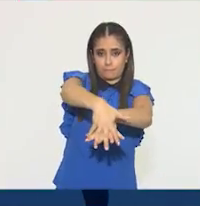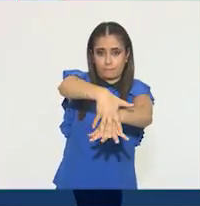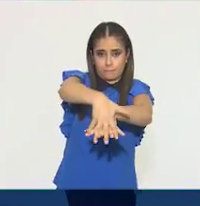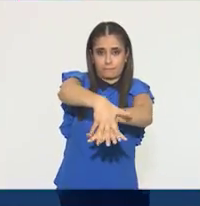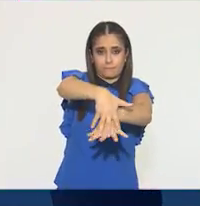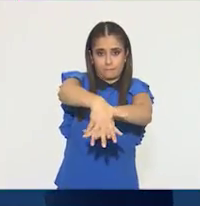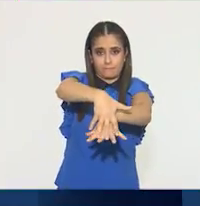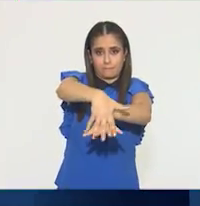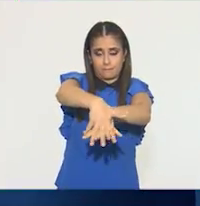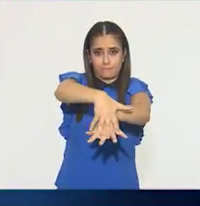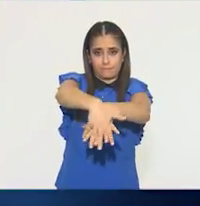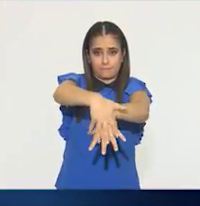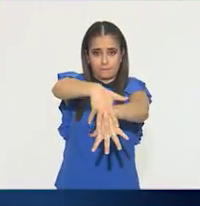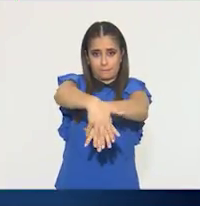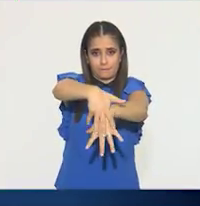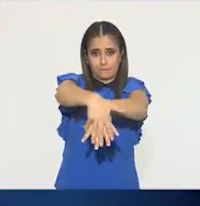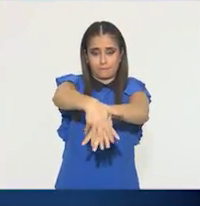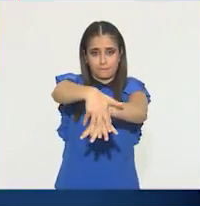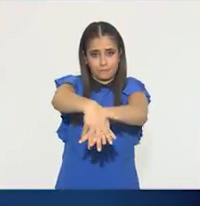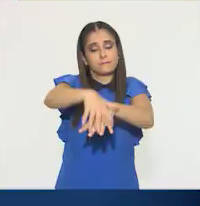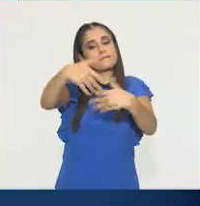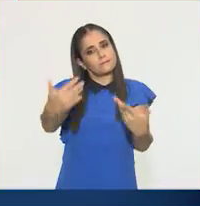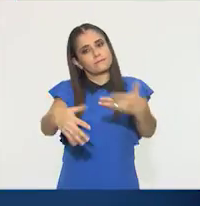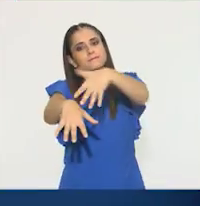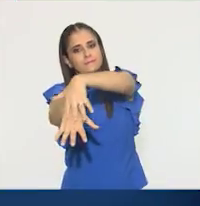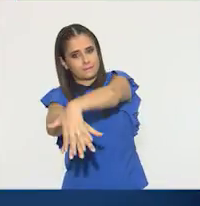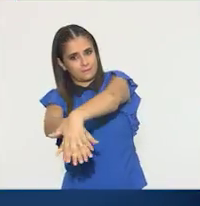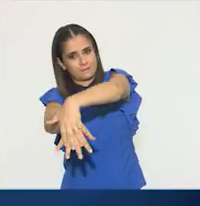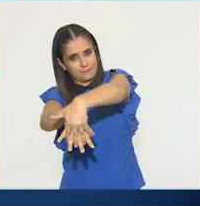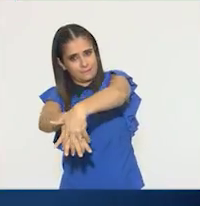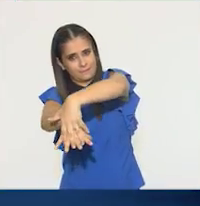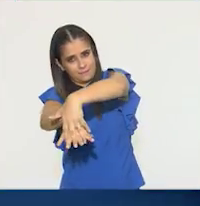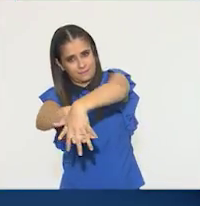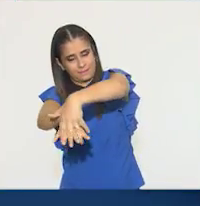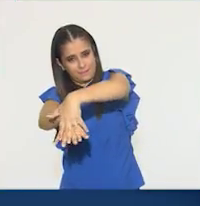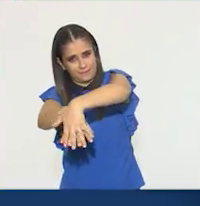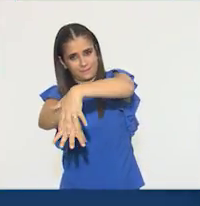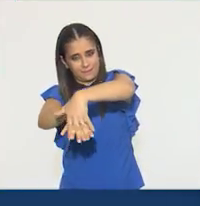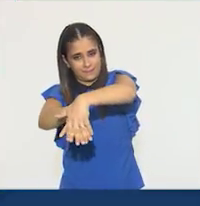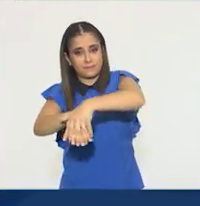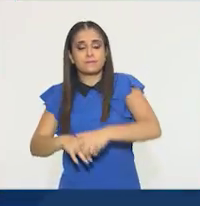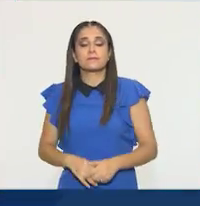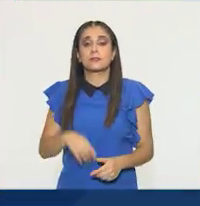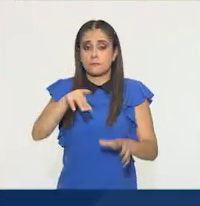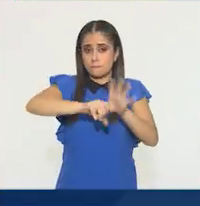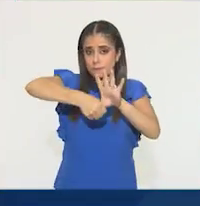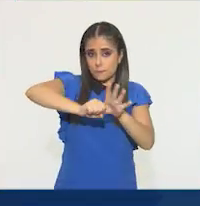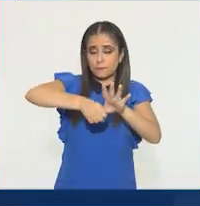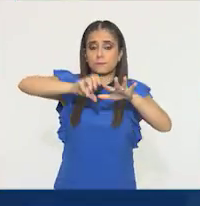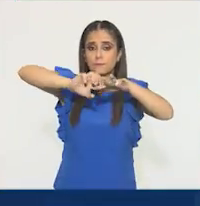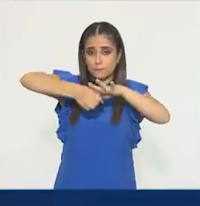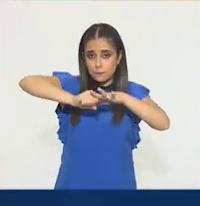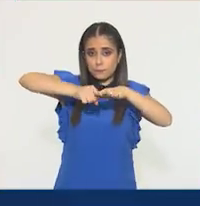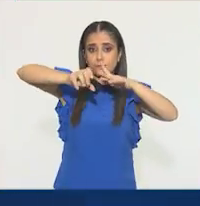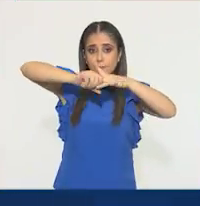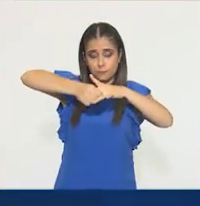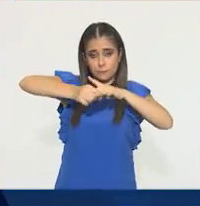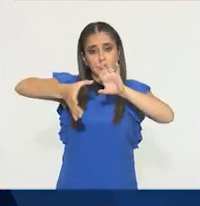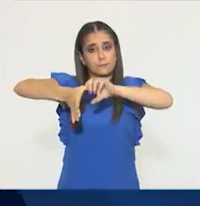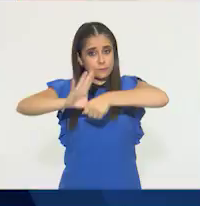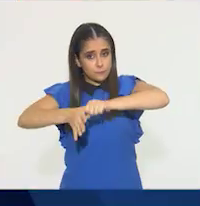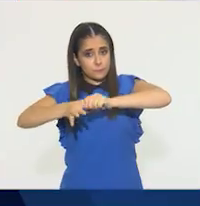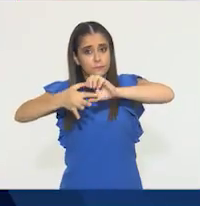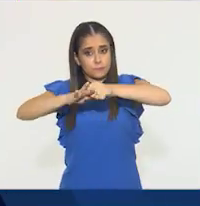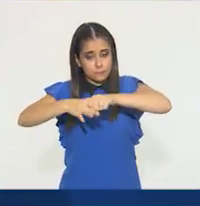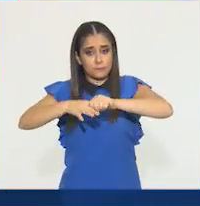dorso de la otra entrelazando los dedos. Repite lo mismo con la otra mano. Frota los dedos. Ahora,